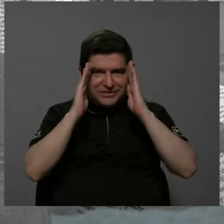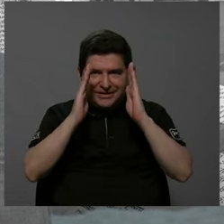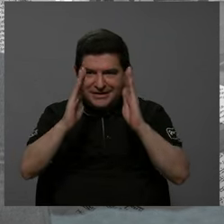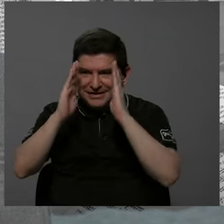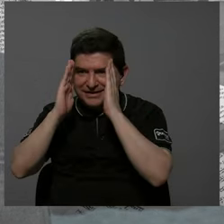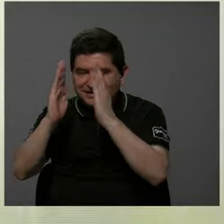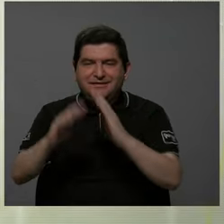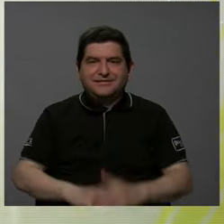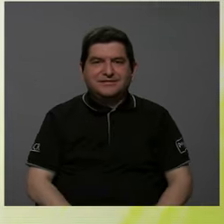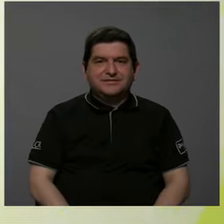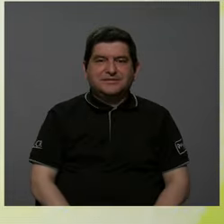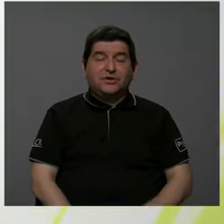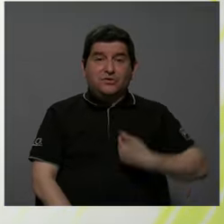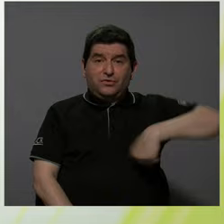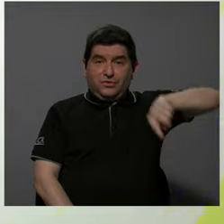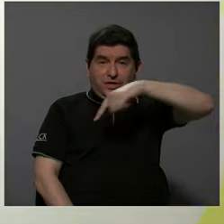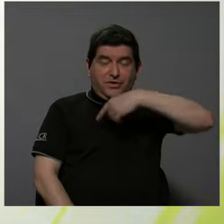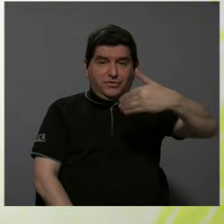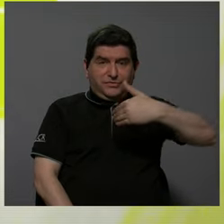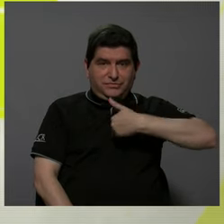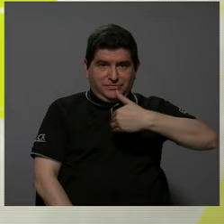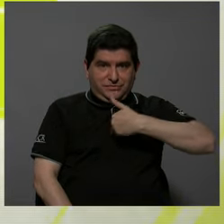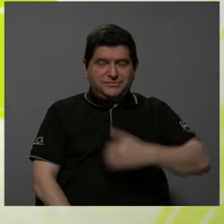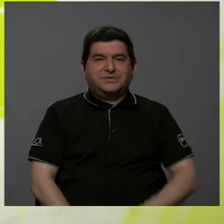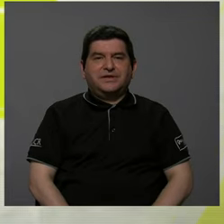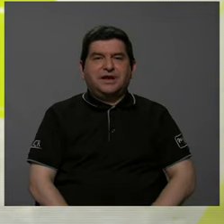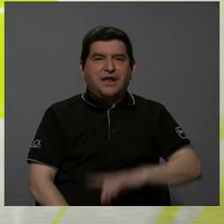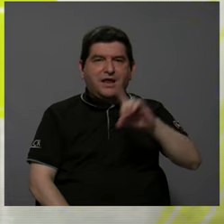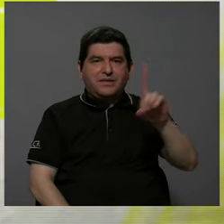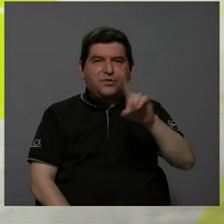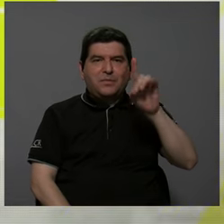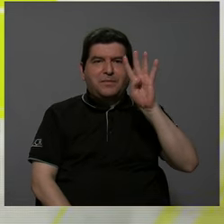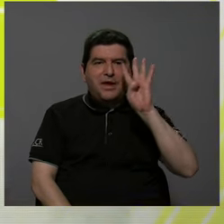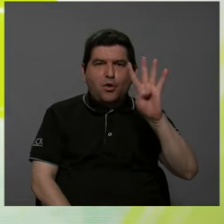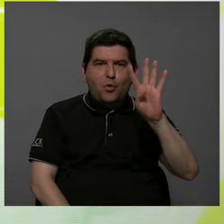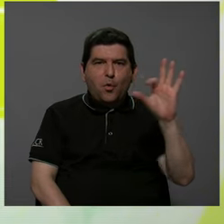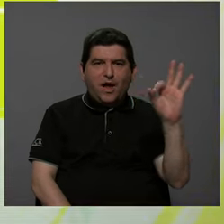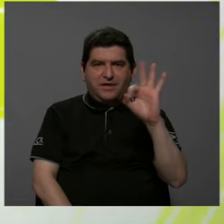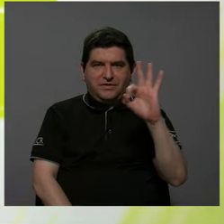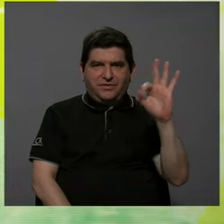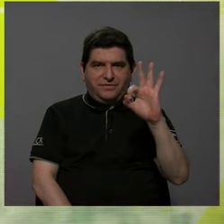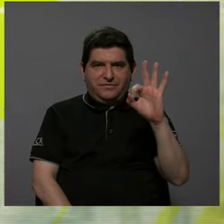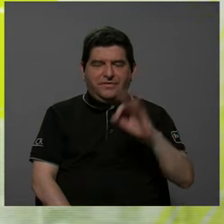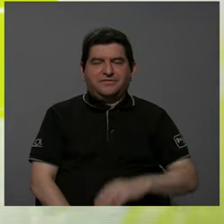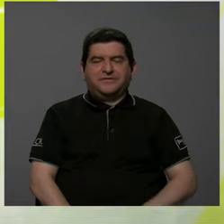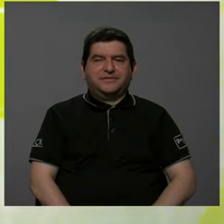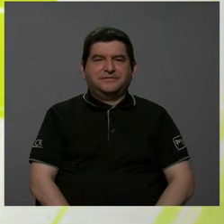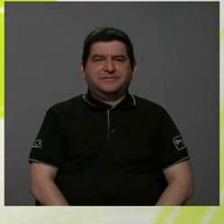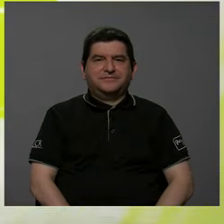nuestra cobertura, que tendremos el domingo 4 de